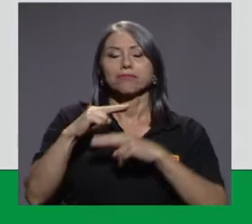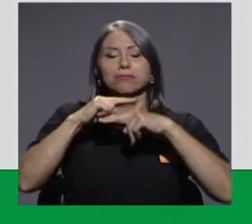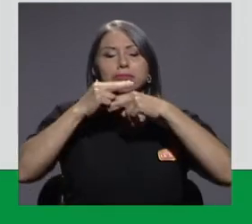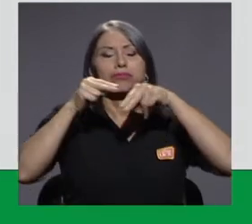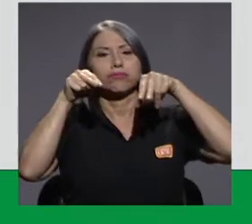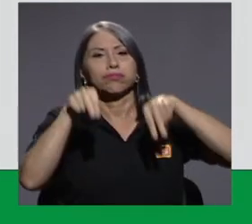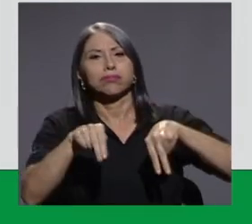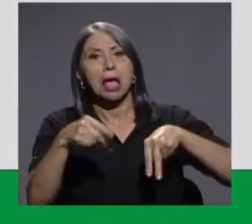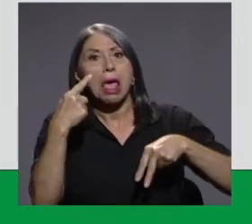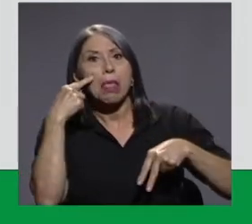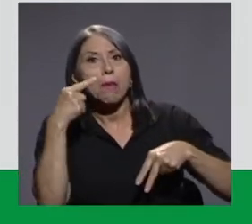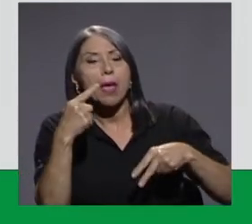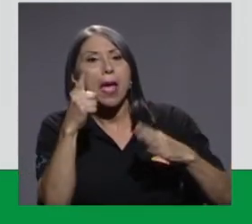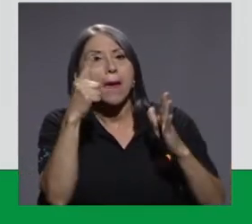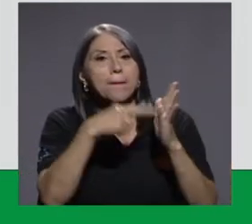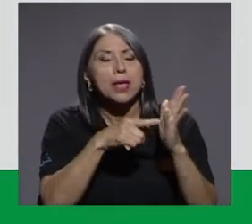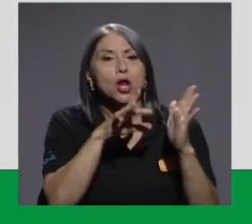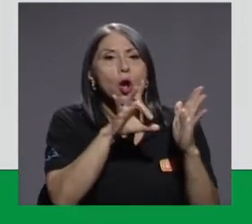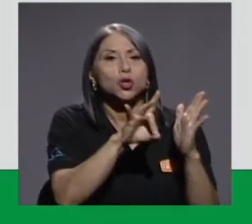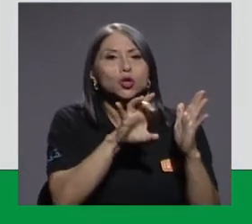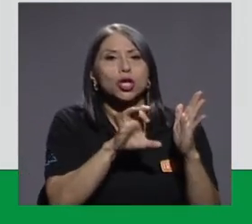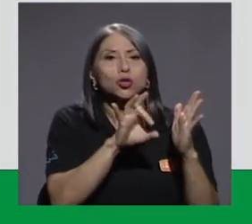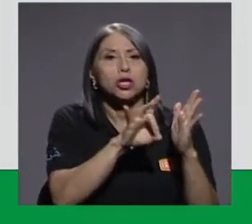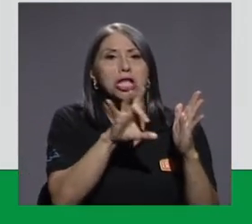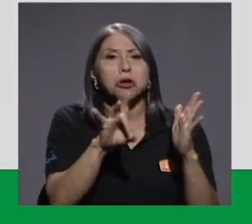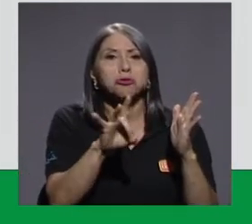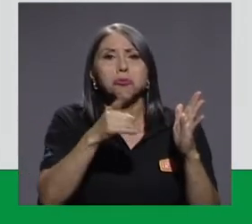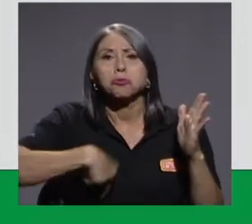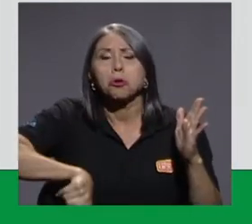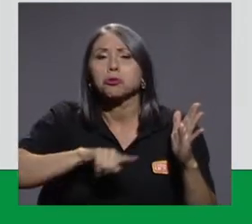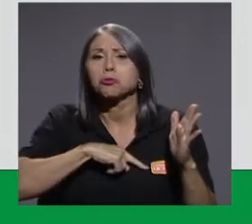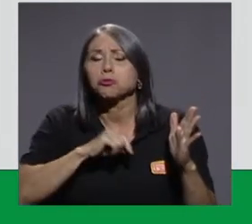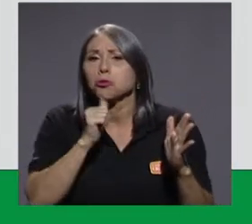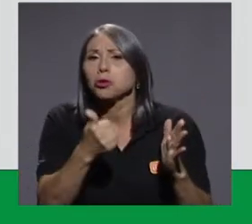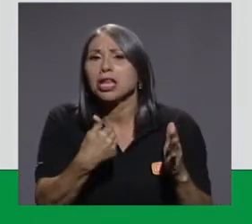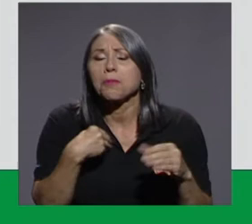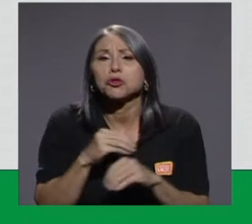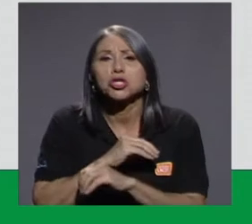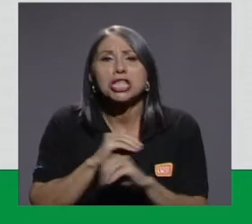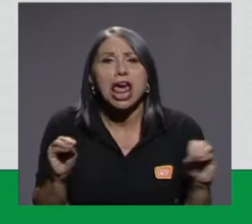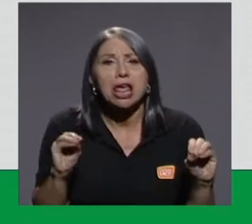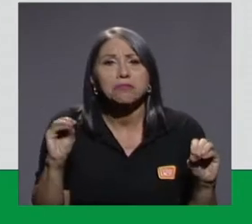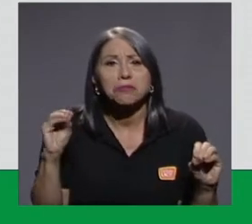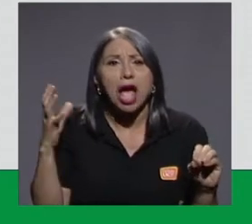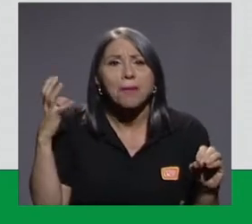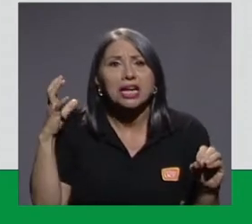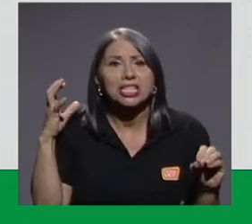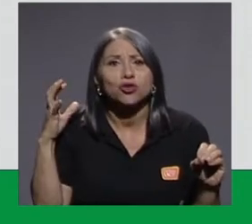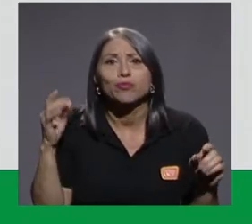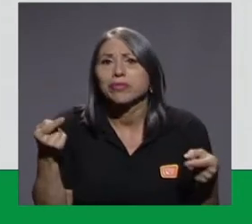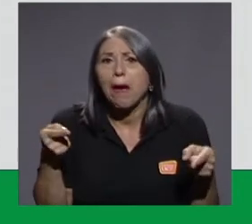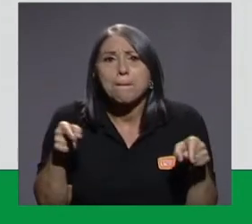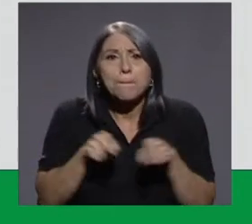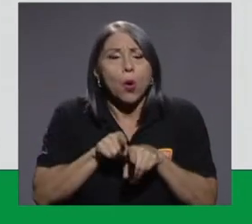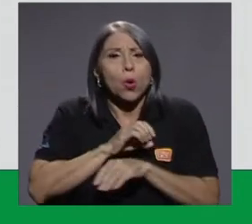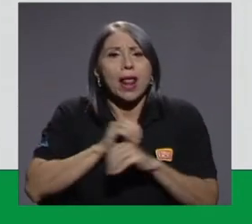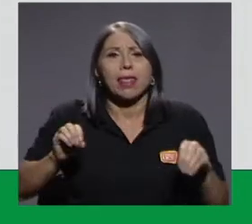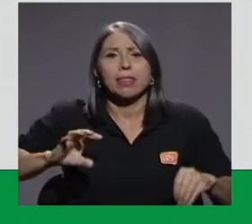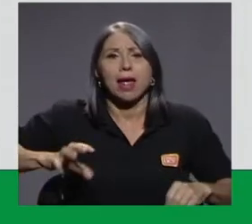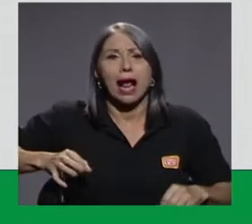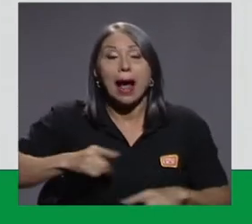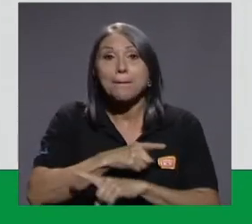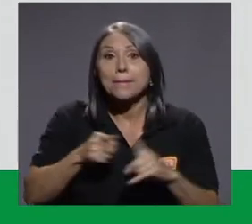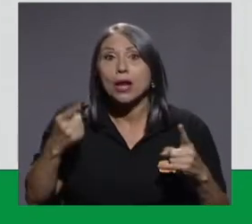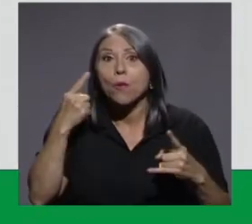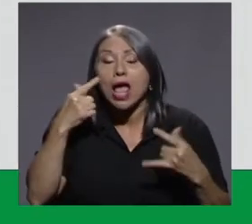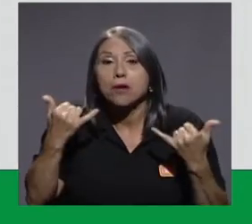1888 no teníamos prácticamente nada de color amarillo y menos de color naranja. Mientras que vean